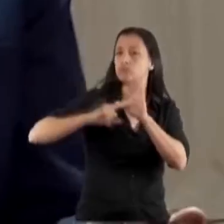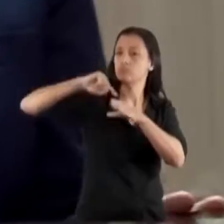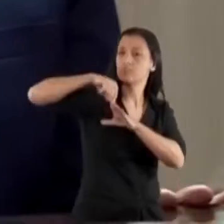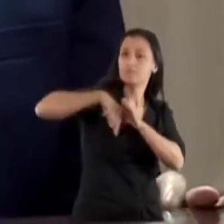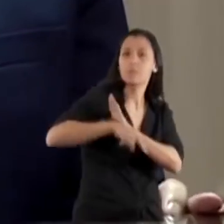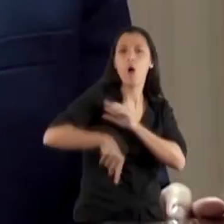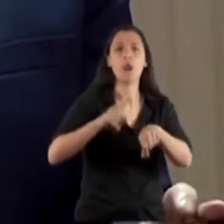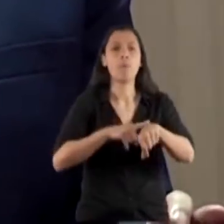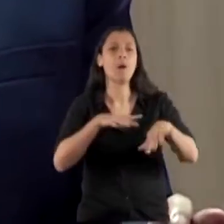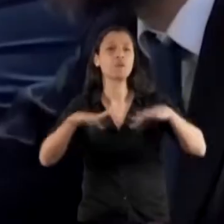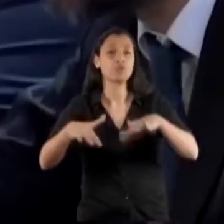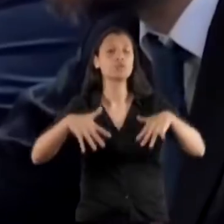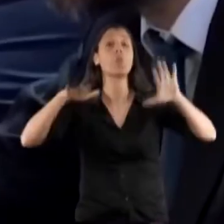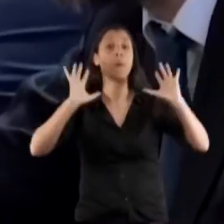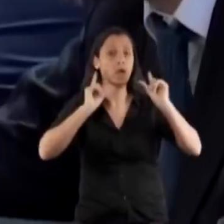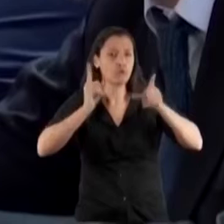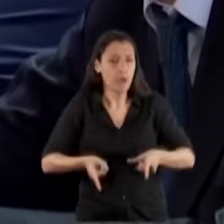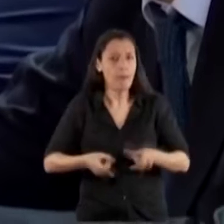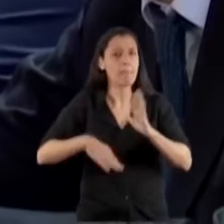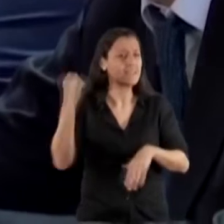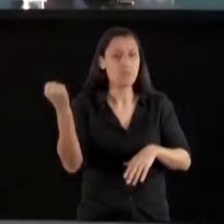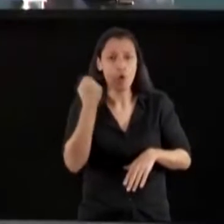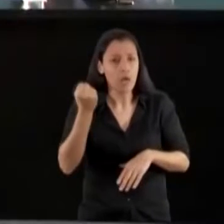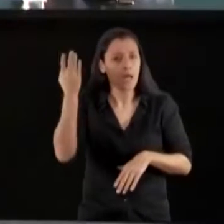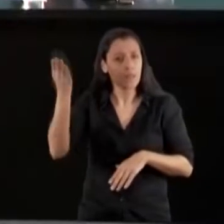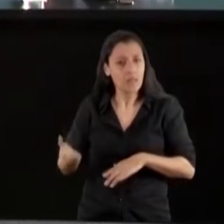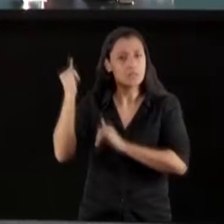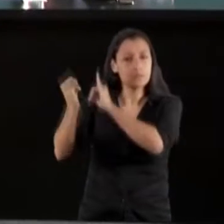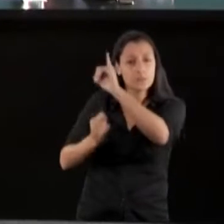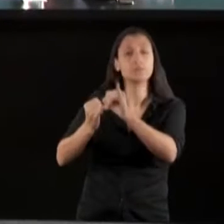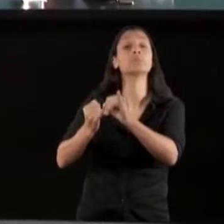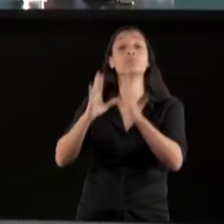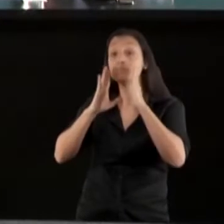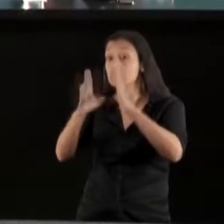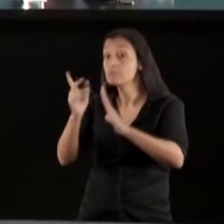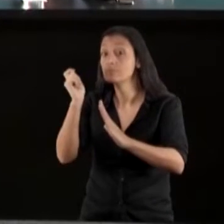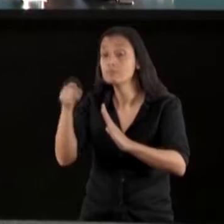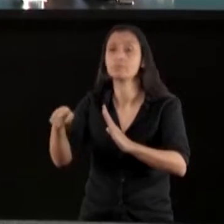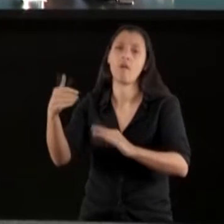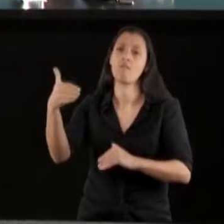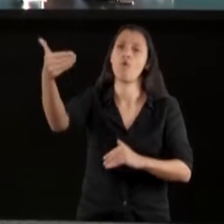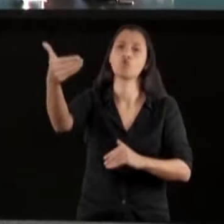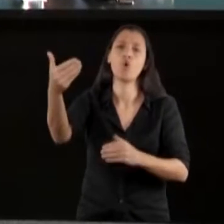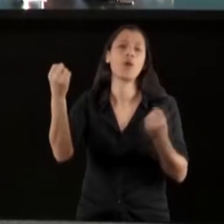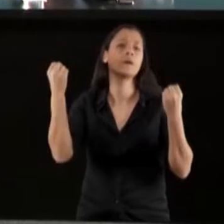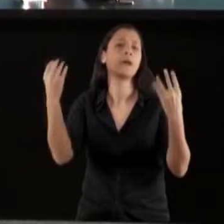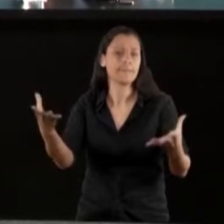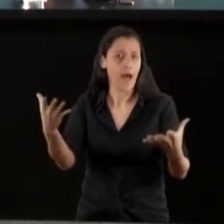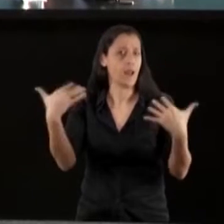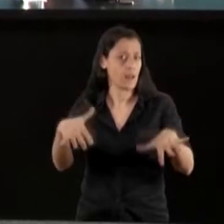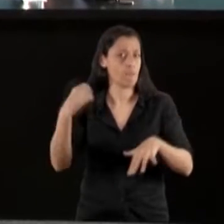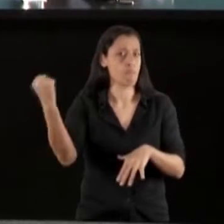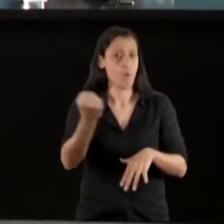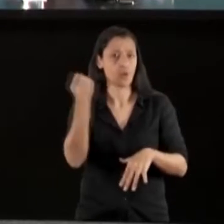situación, pero fundamentalmente la mirada hacia un futuro realmente muy